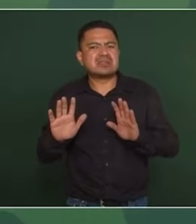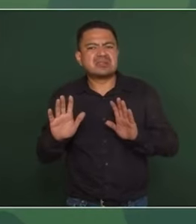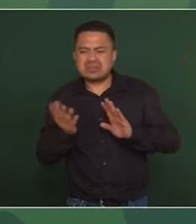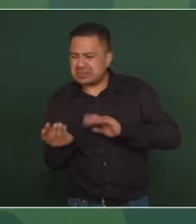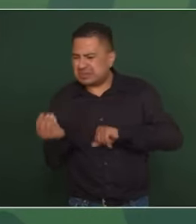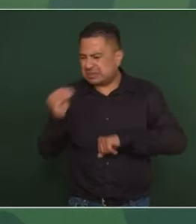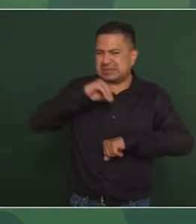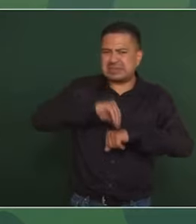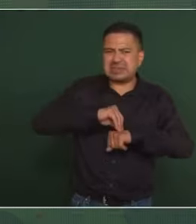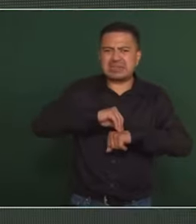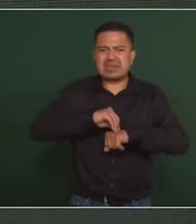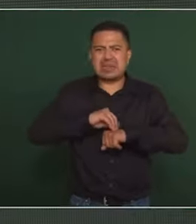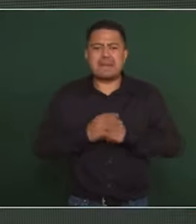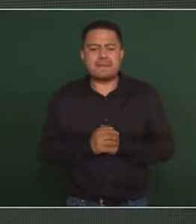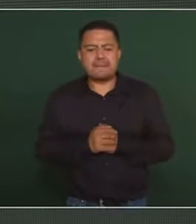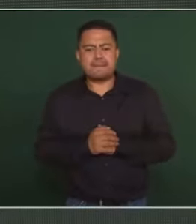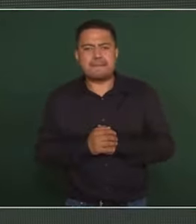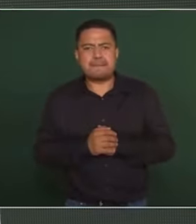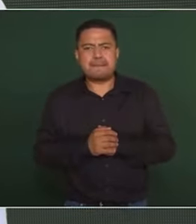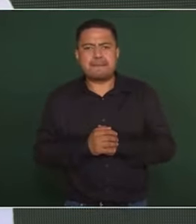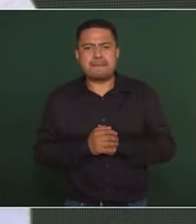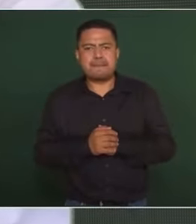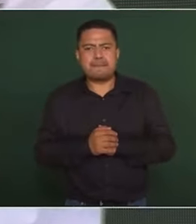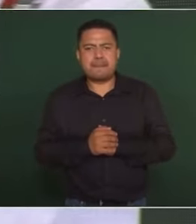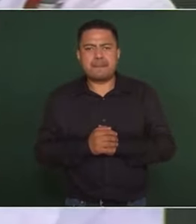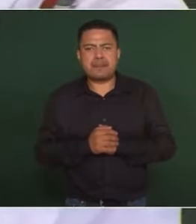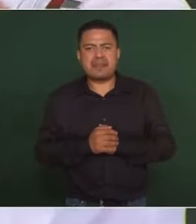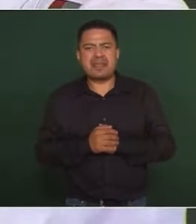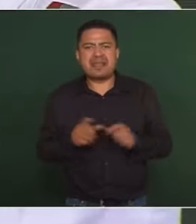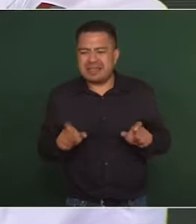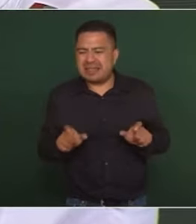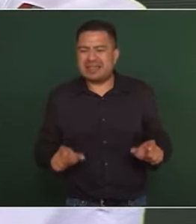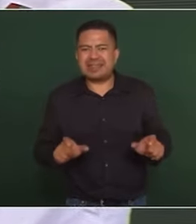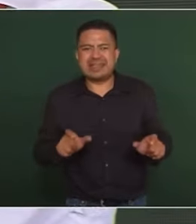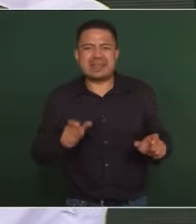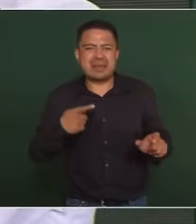crear las autodefensas.